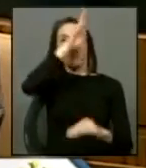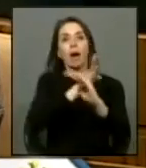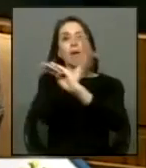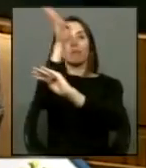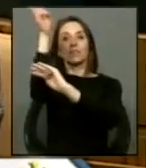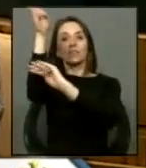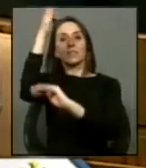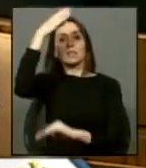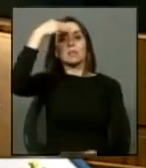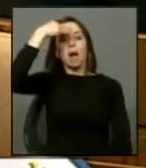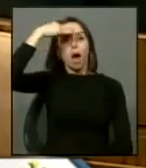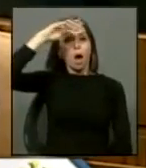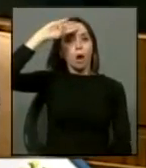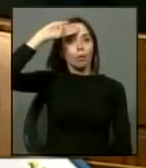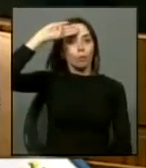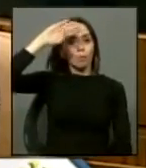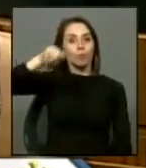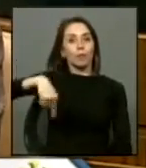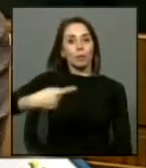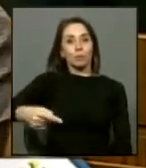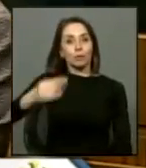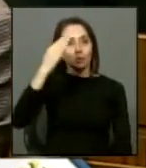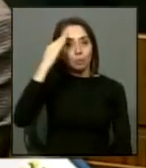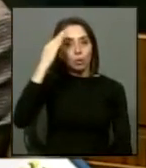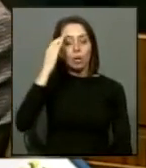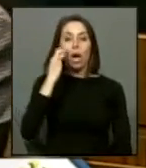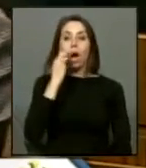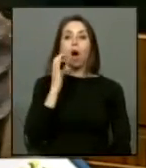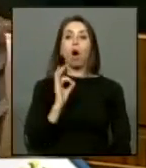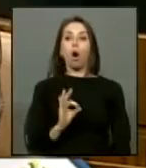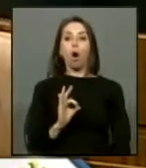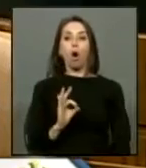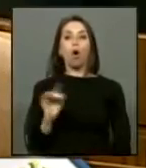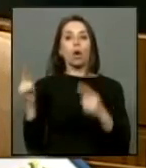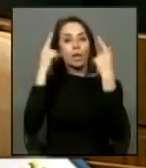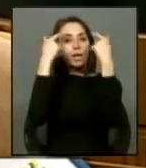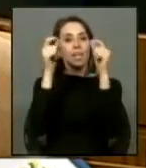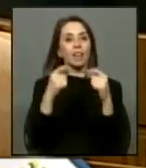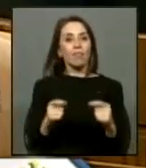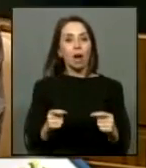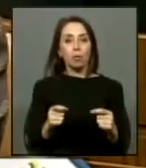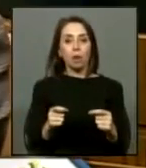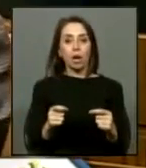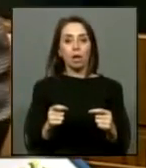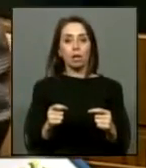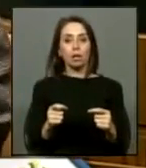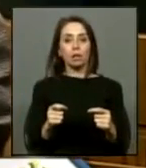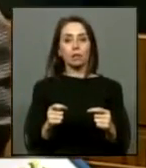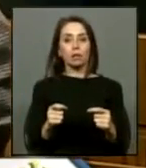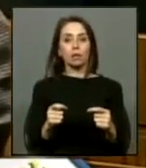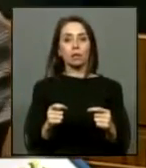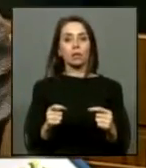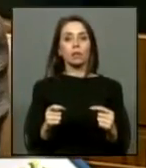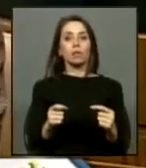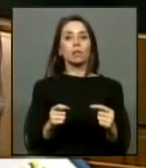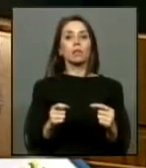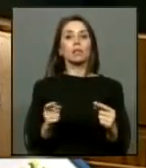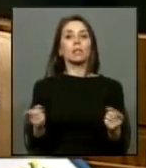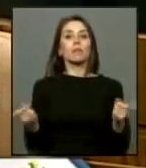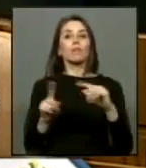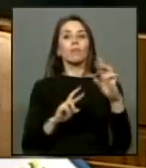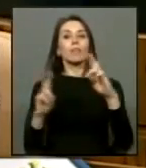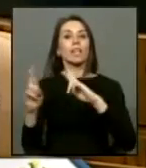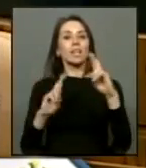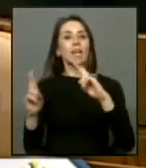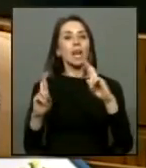en los próximos días será será con vista a evaluar lo que es el restablecimiento de relaciones diplomáticas